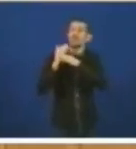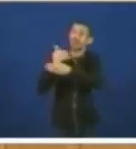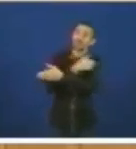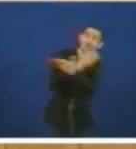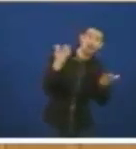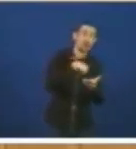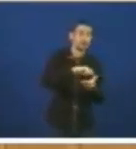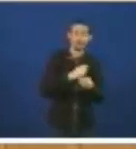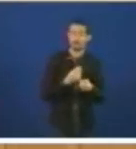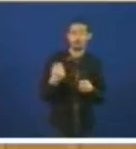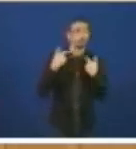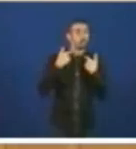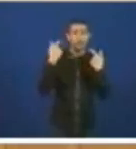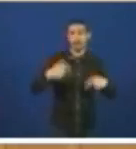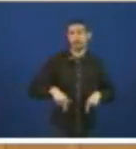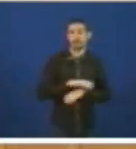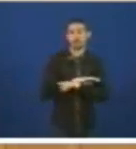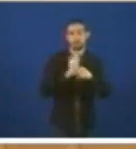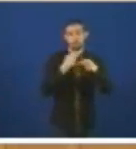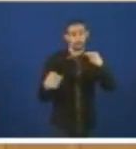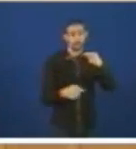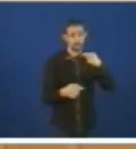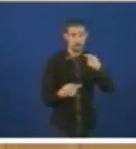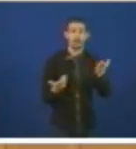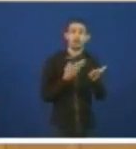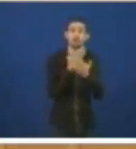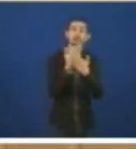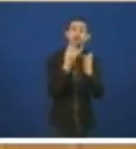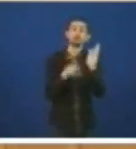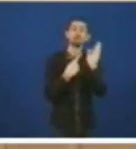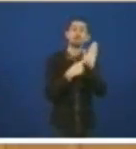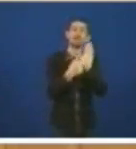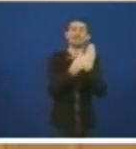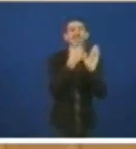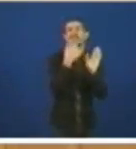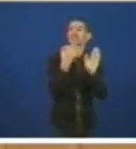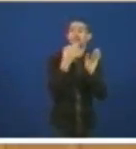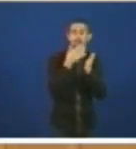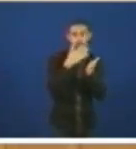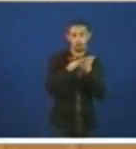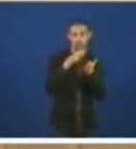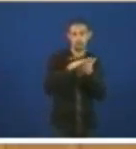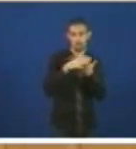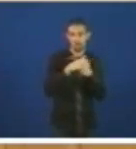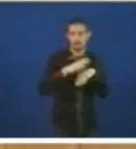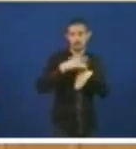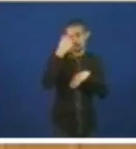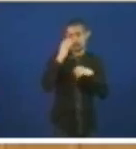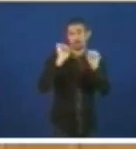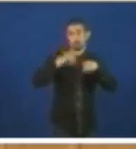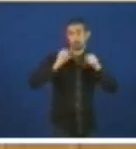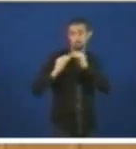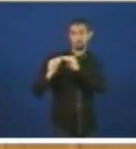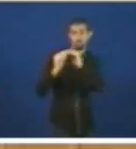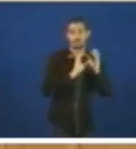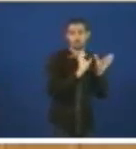E que decía esa proposición de lei que hoxe mos saber o segura de cumprimento, e aprobada por unanimidade, tamén